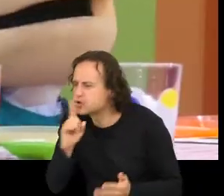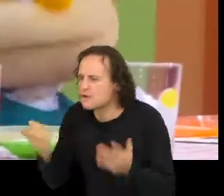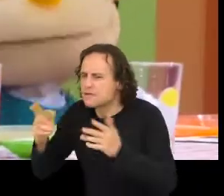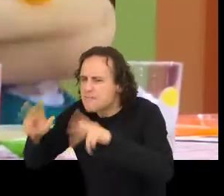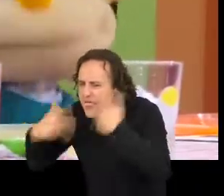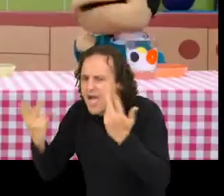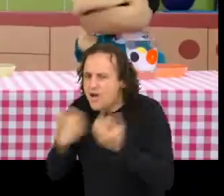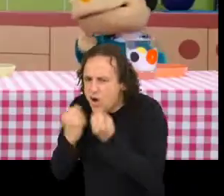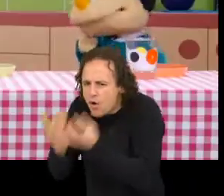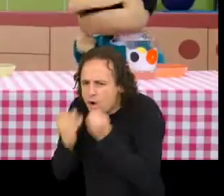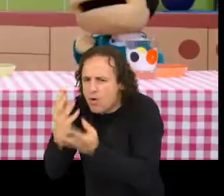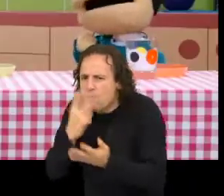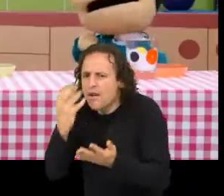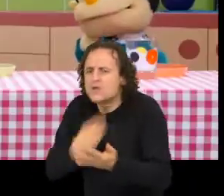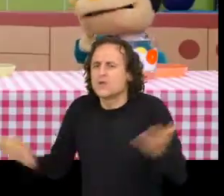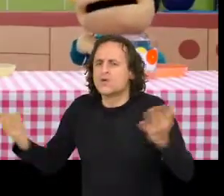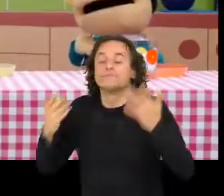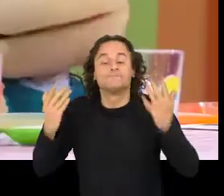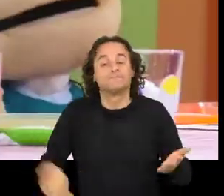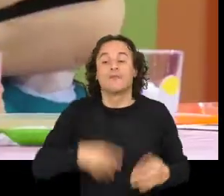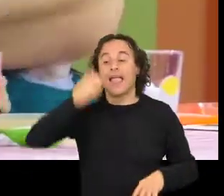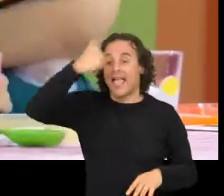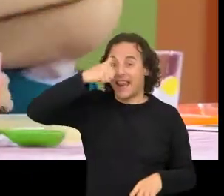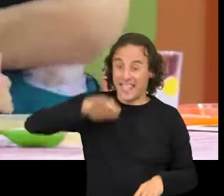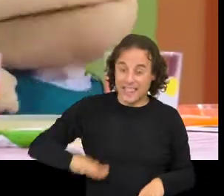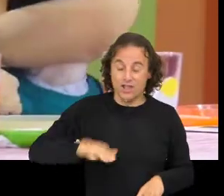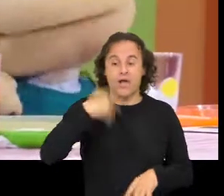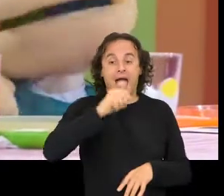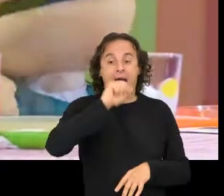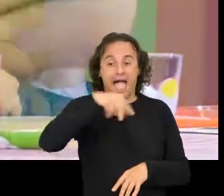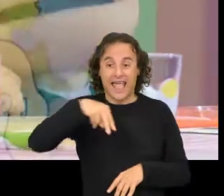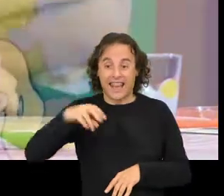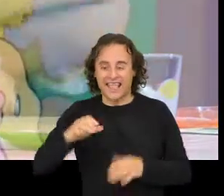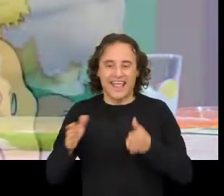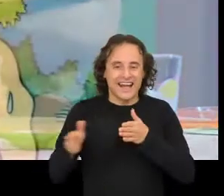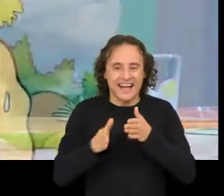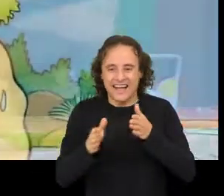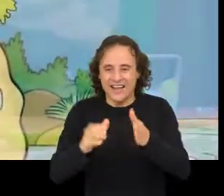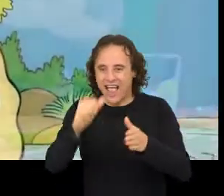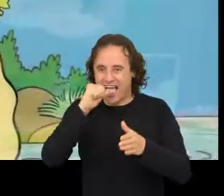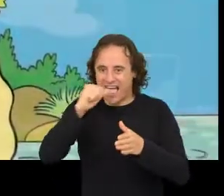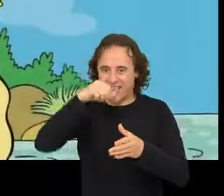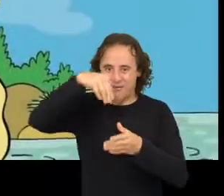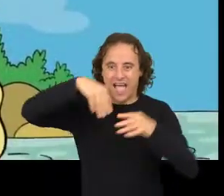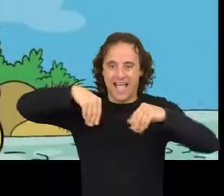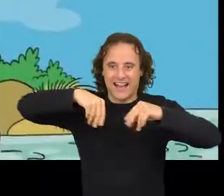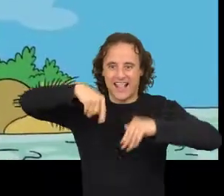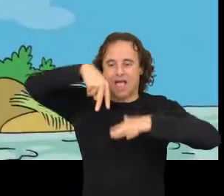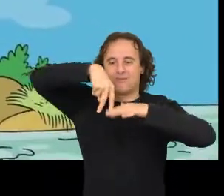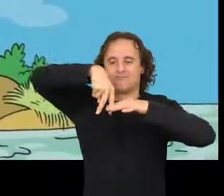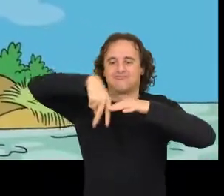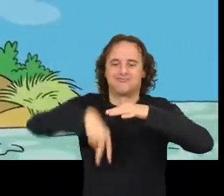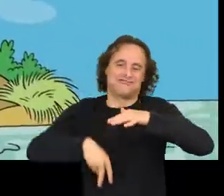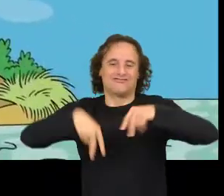Calade, deixa de me contar O neno, é Enterraronse na area do río